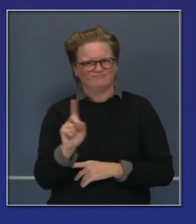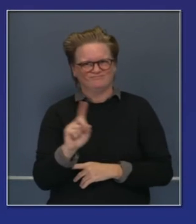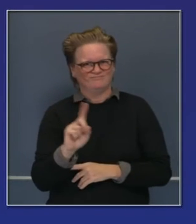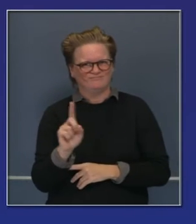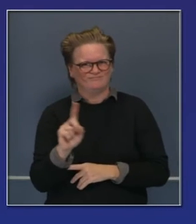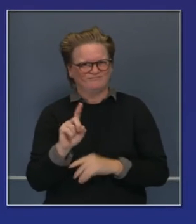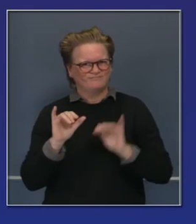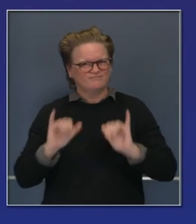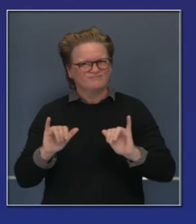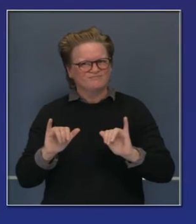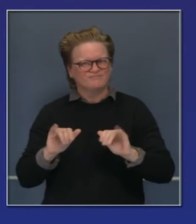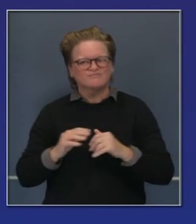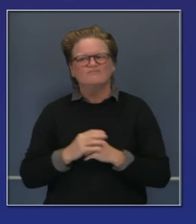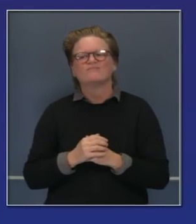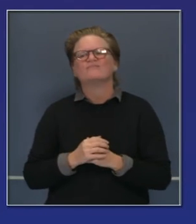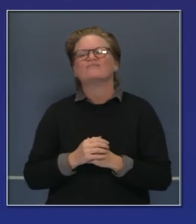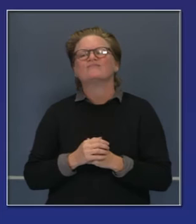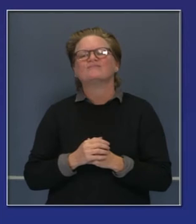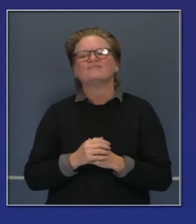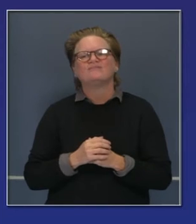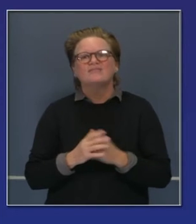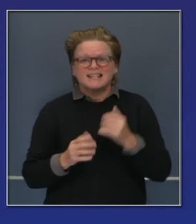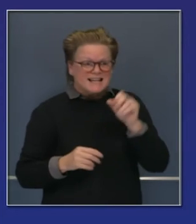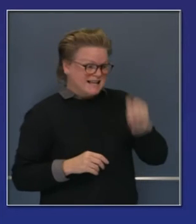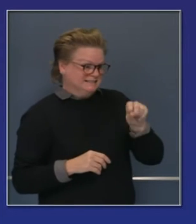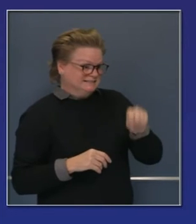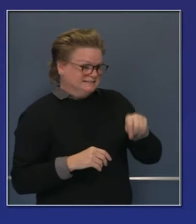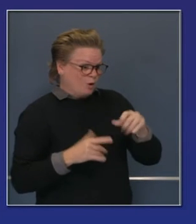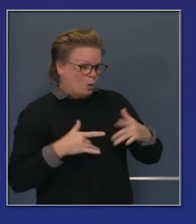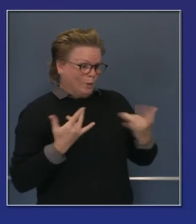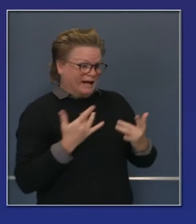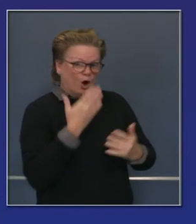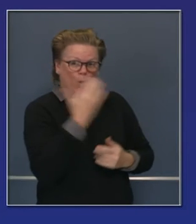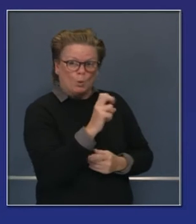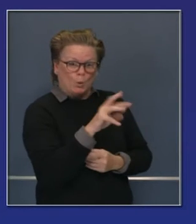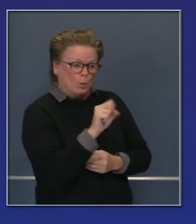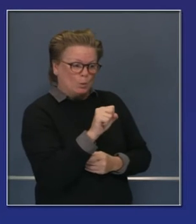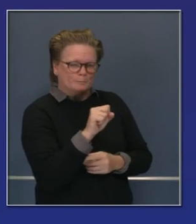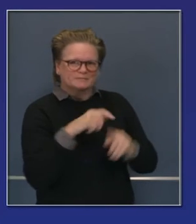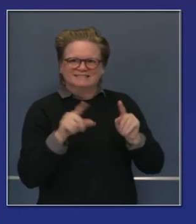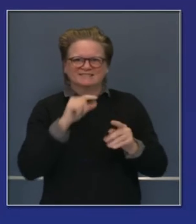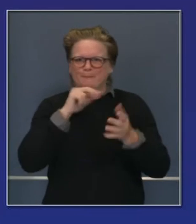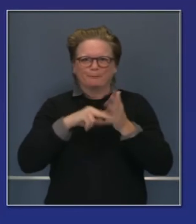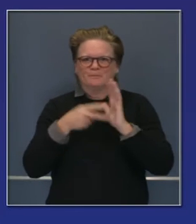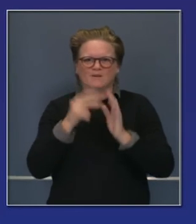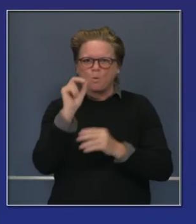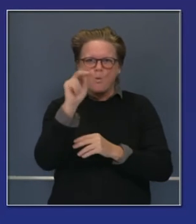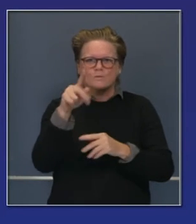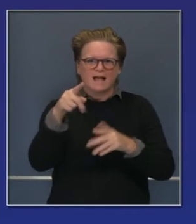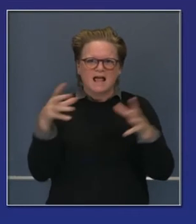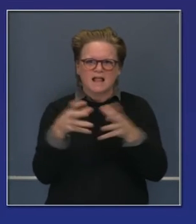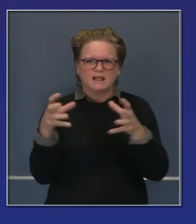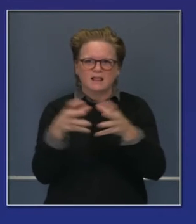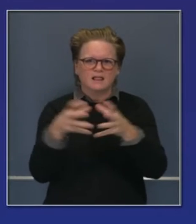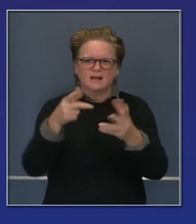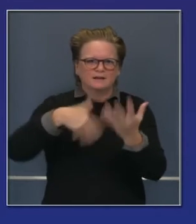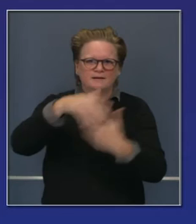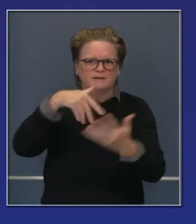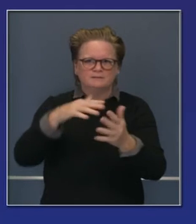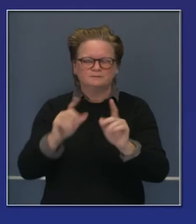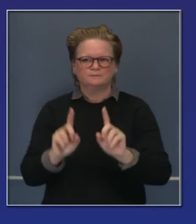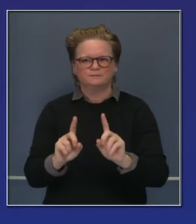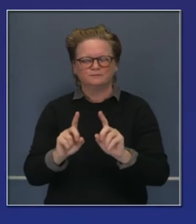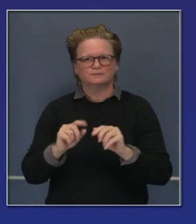reconocer dos cosas, que hay una vacuna en camino, esa es buena noticia. Pero la disponibilidad para mí, para usted y otros,